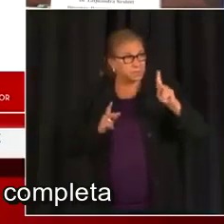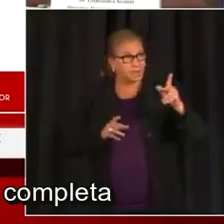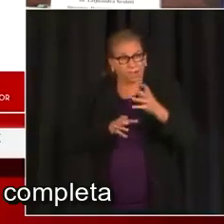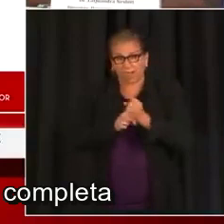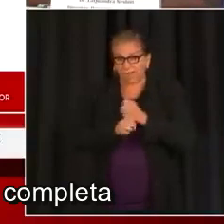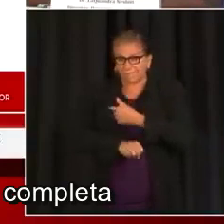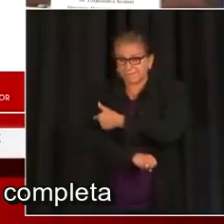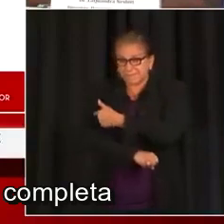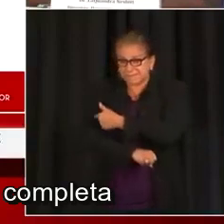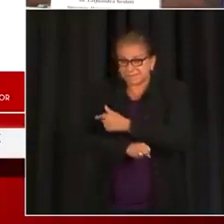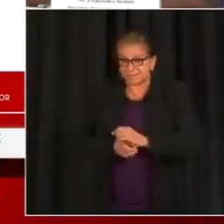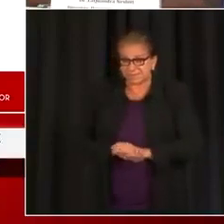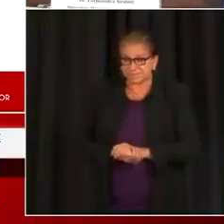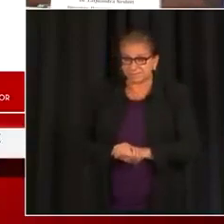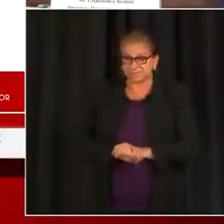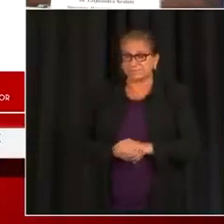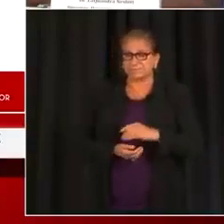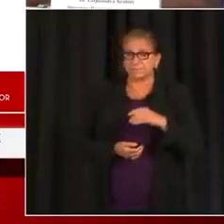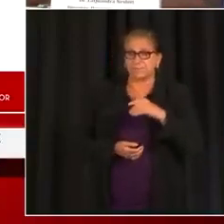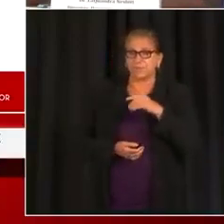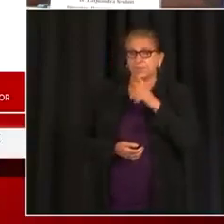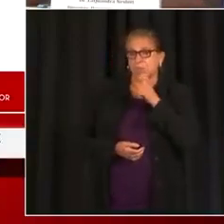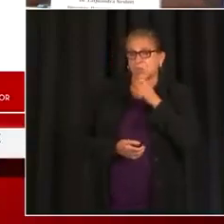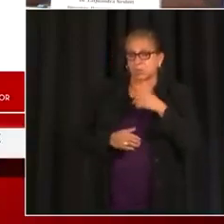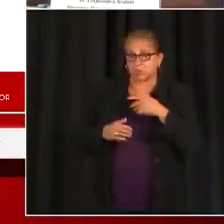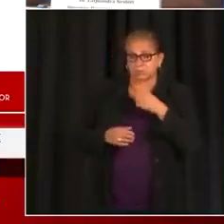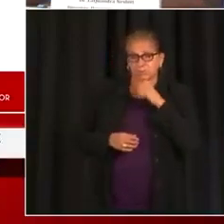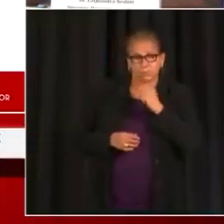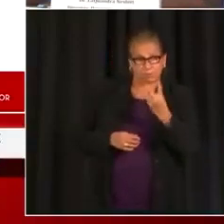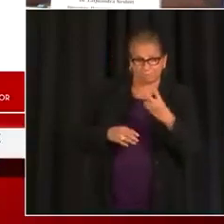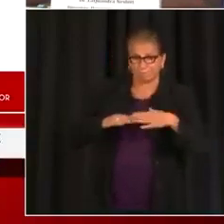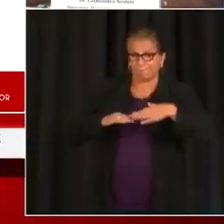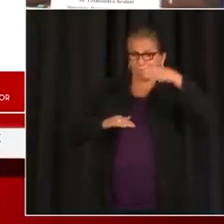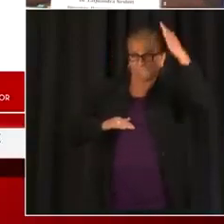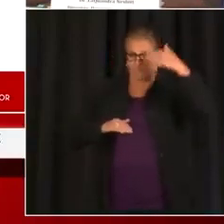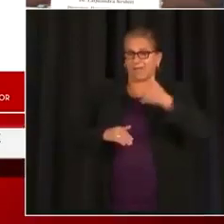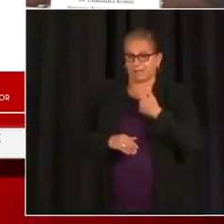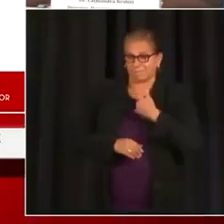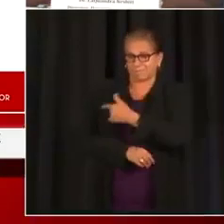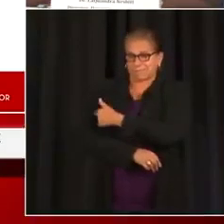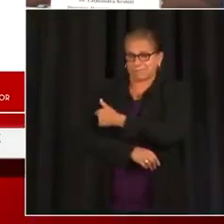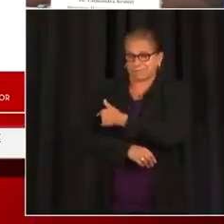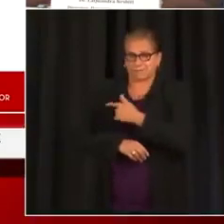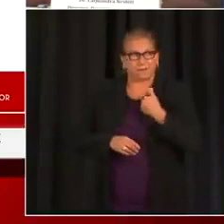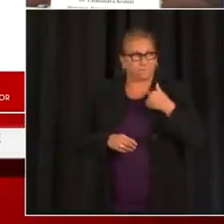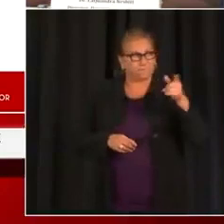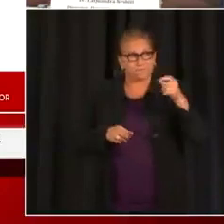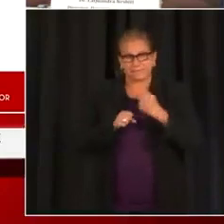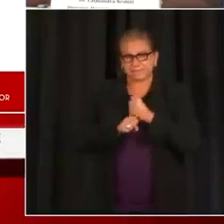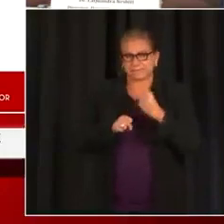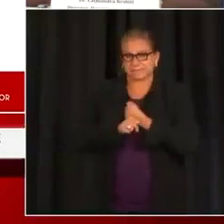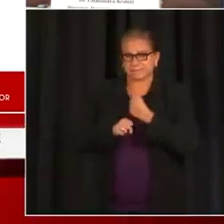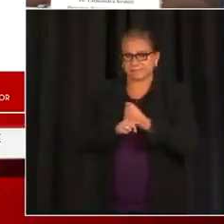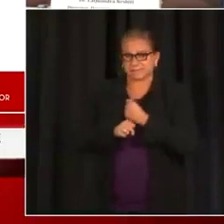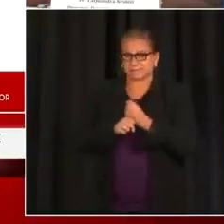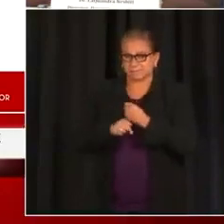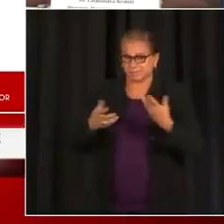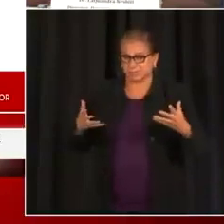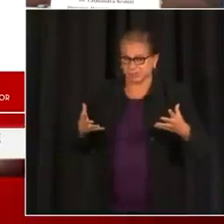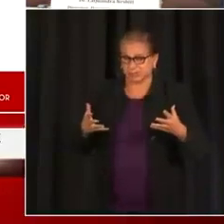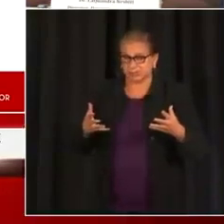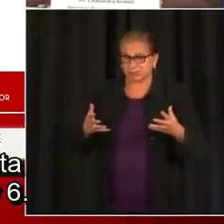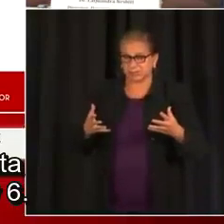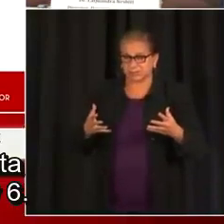aquellos que tienen el esquema completo para los residentes del DC que tienen 12 años o más, es decir, toda la población elegible para la